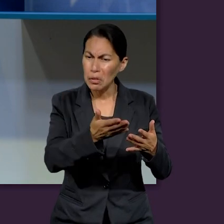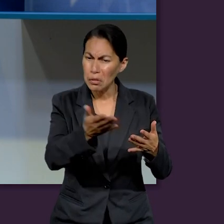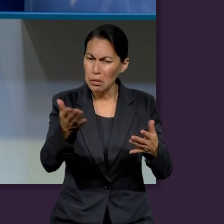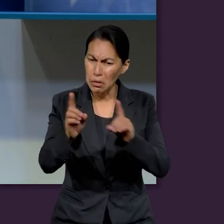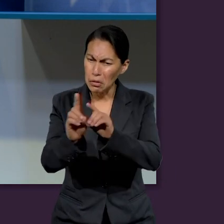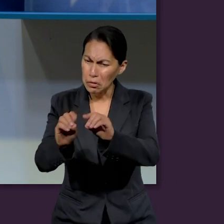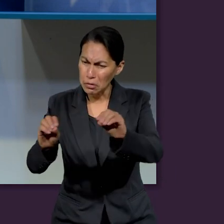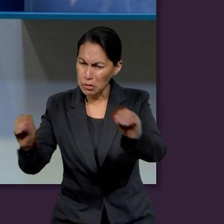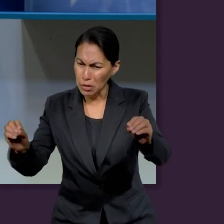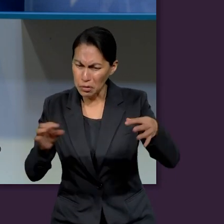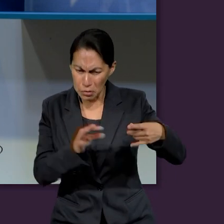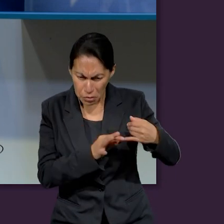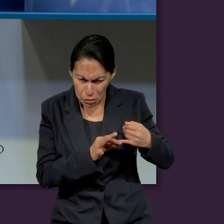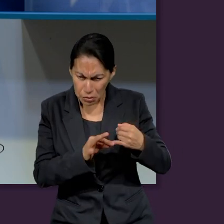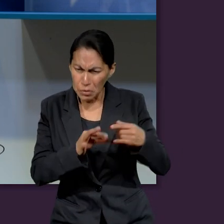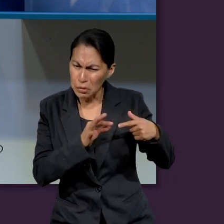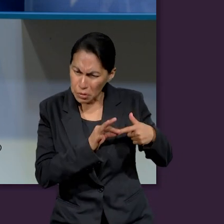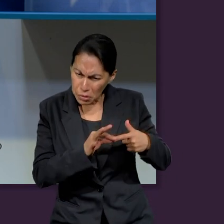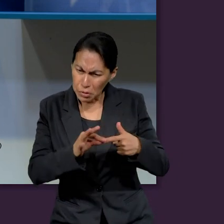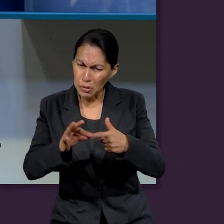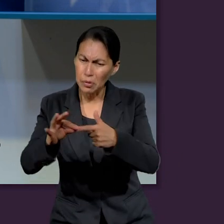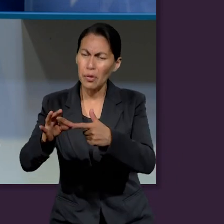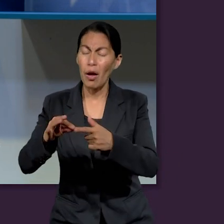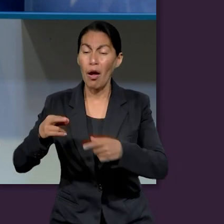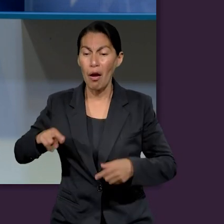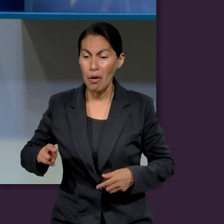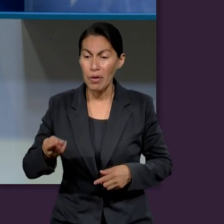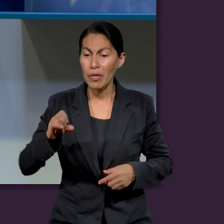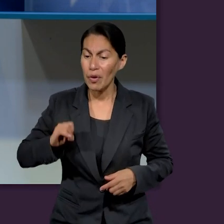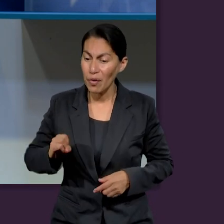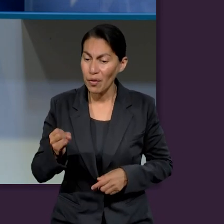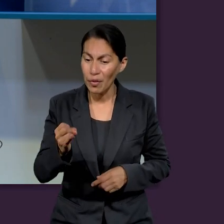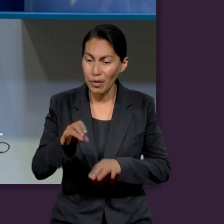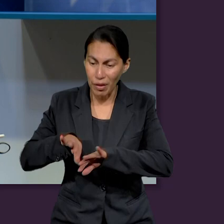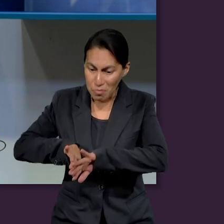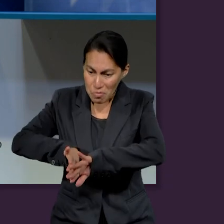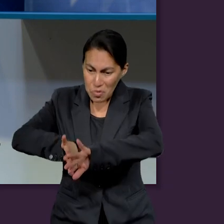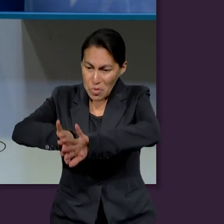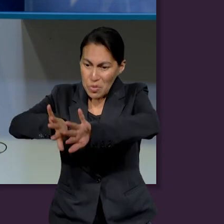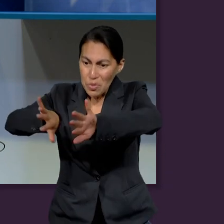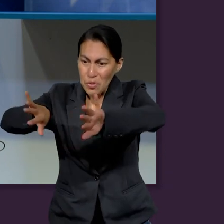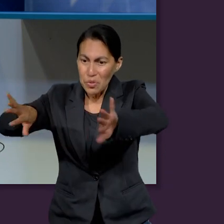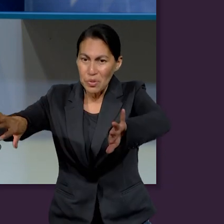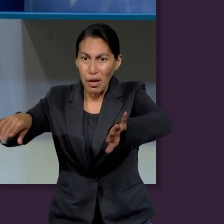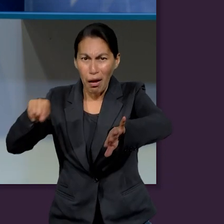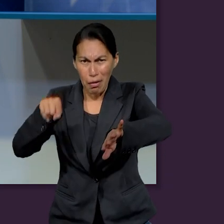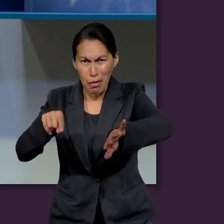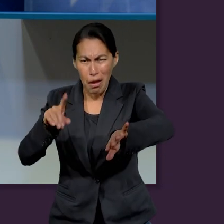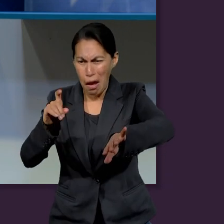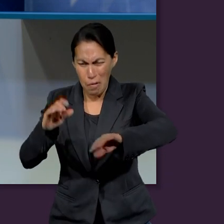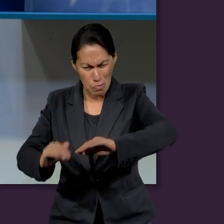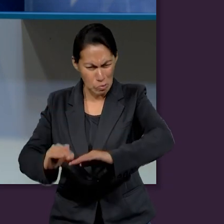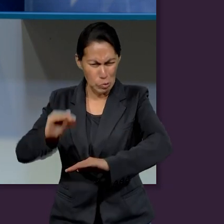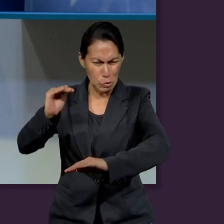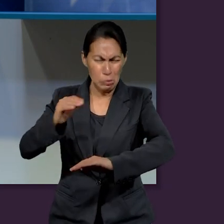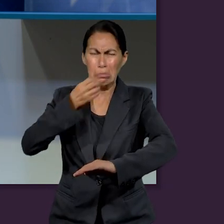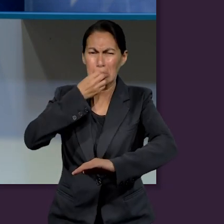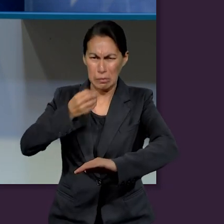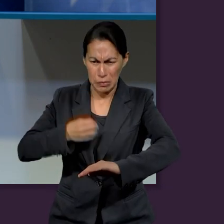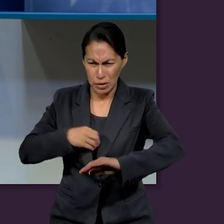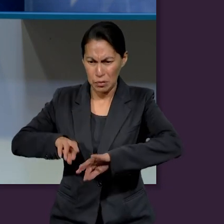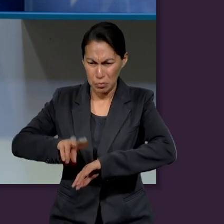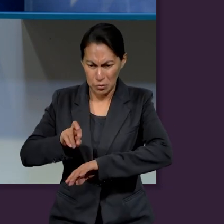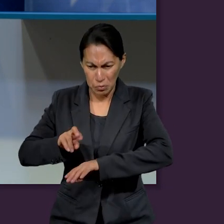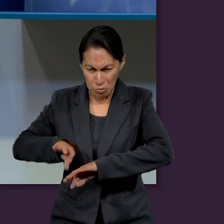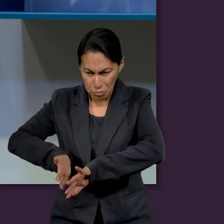Dios hizo que cruzaran el río Jordán en tierra firme, seca, cuando era una época donde